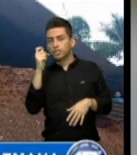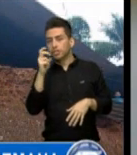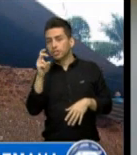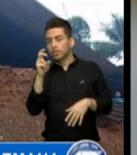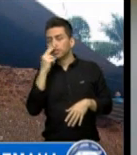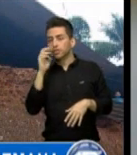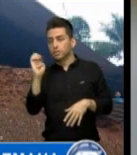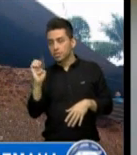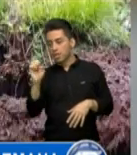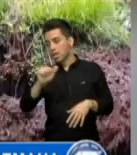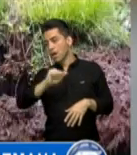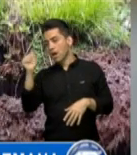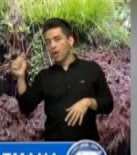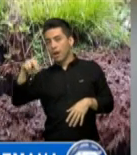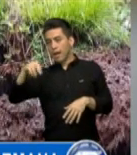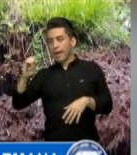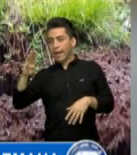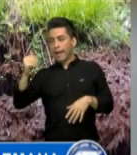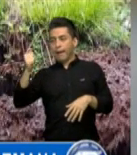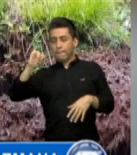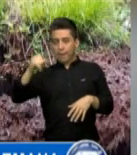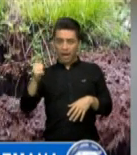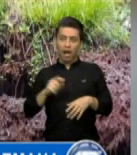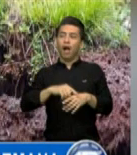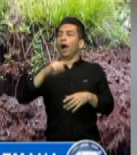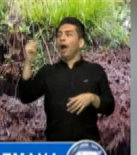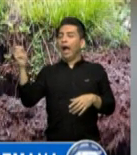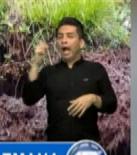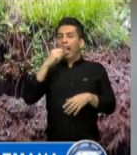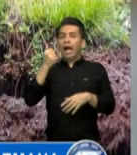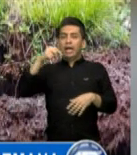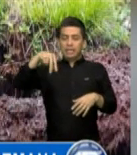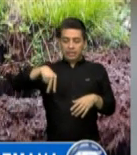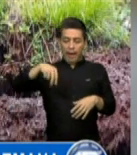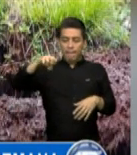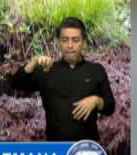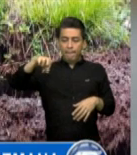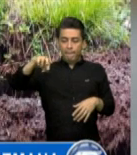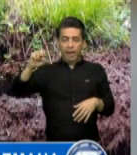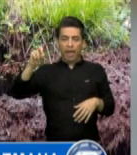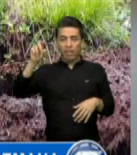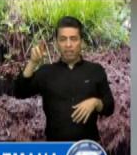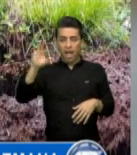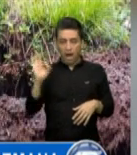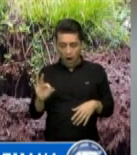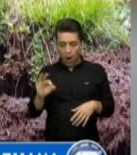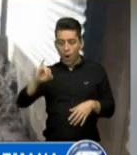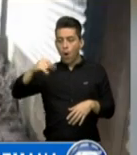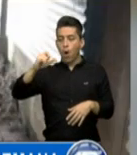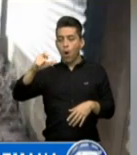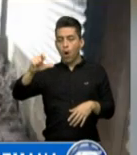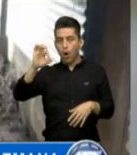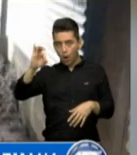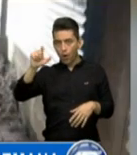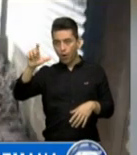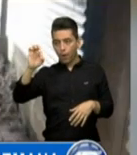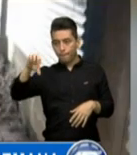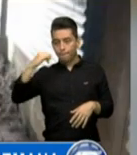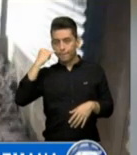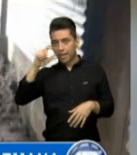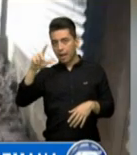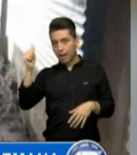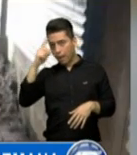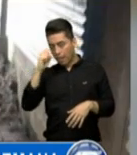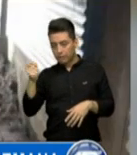En San Pedro, Jocopilas, Quiché, se registró un colapso estructural, una inundación y un deslizamiento se registraron en Uspantán,